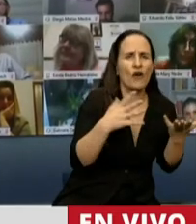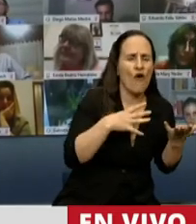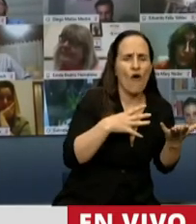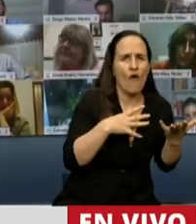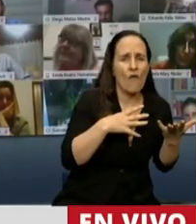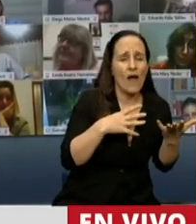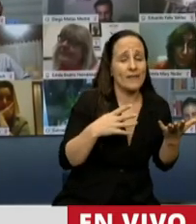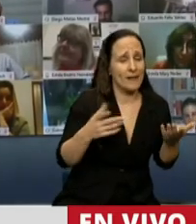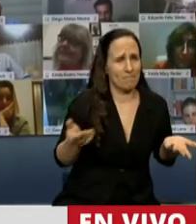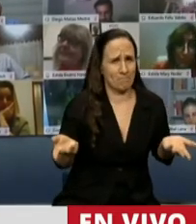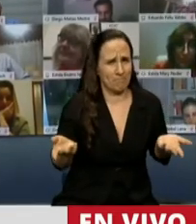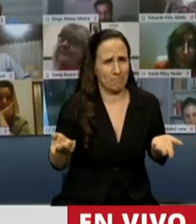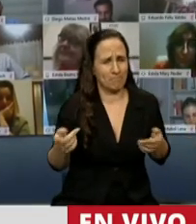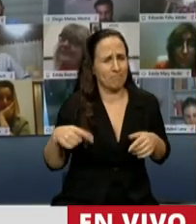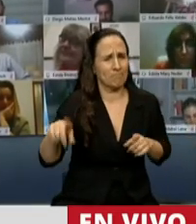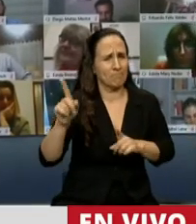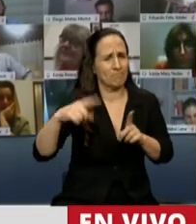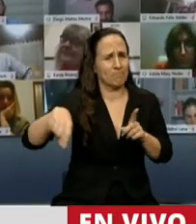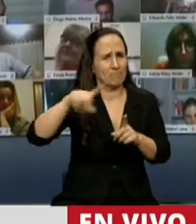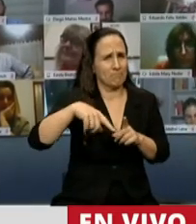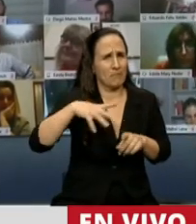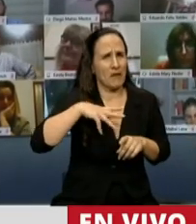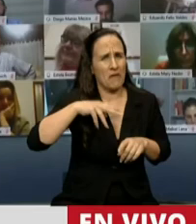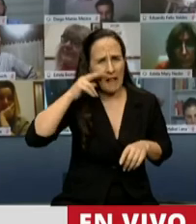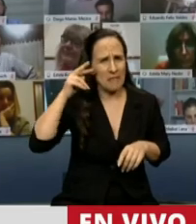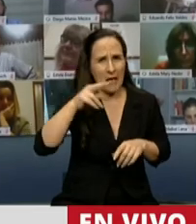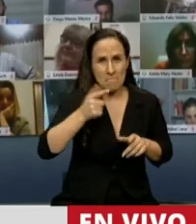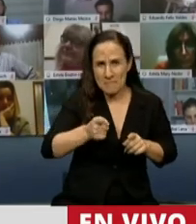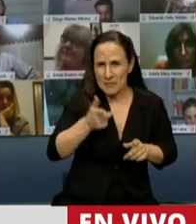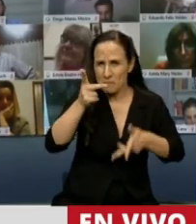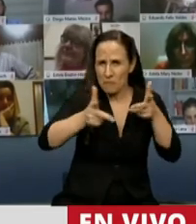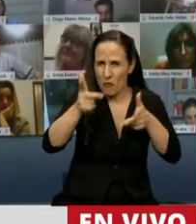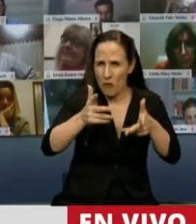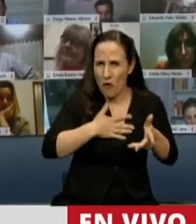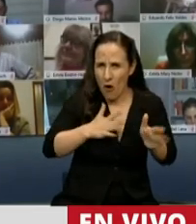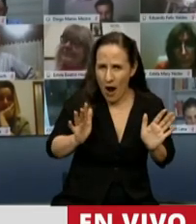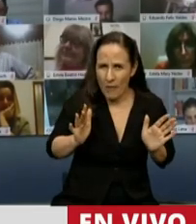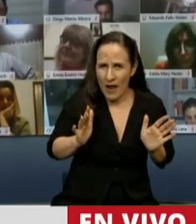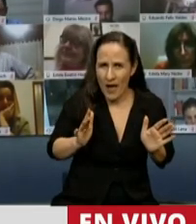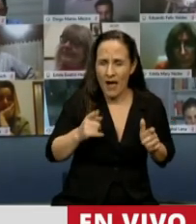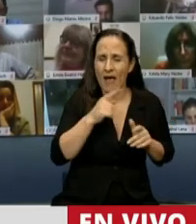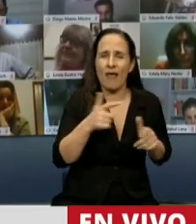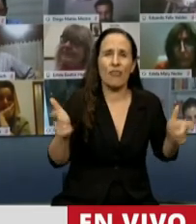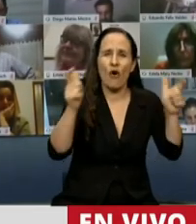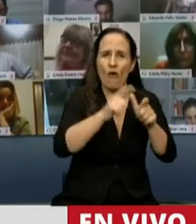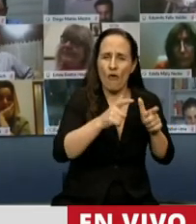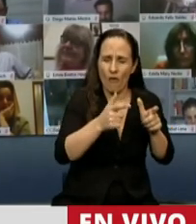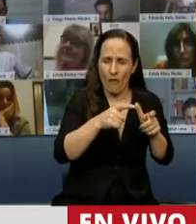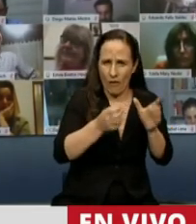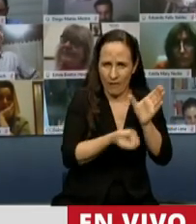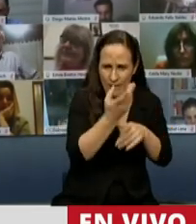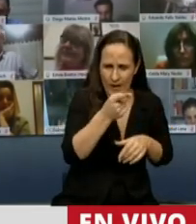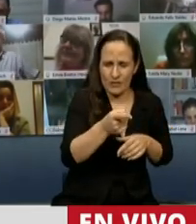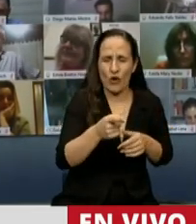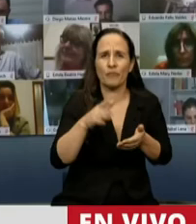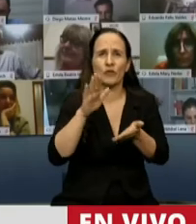creo que a muchos se les pasó por alto esto. Esto que yo estoy hablando, el Consejo Nacional, la